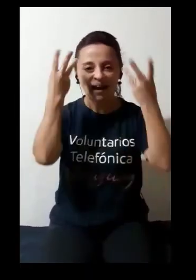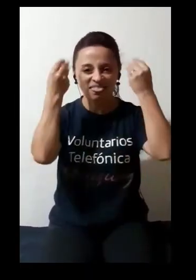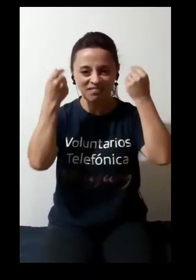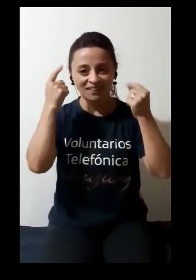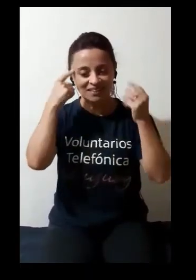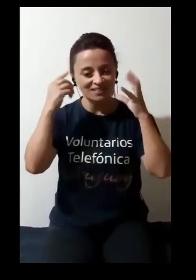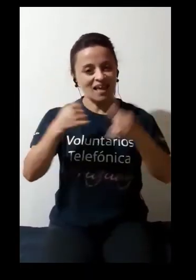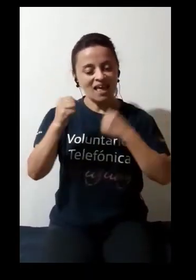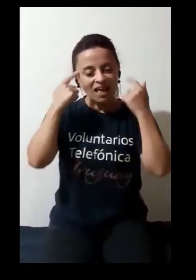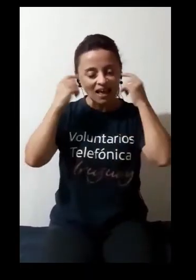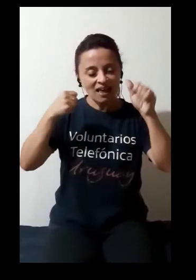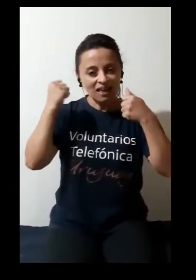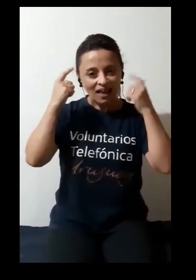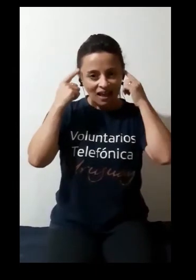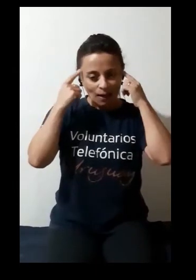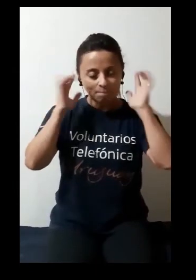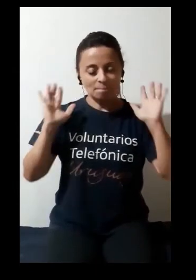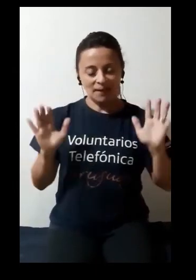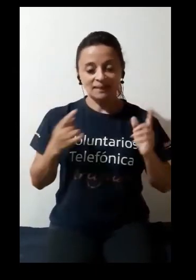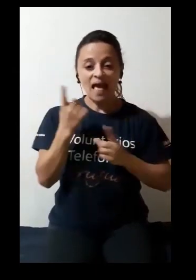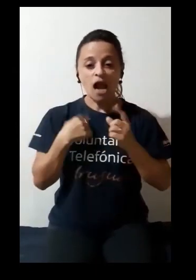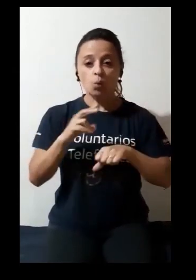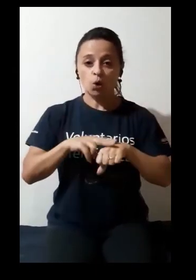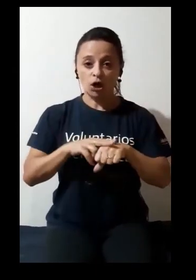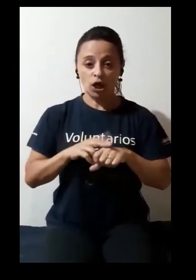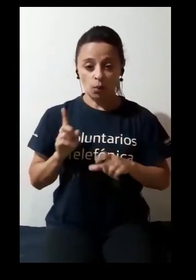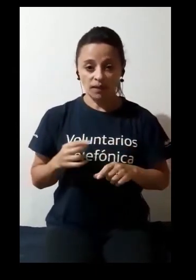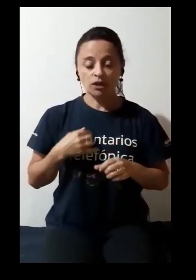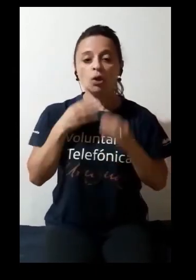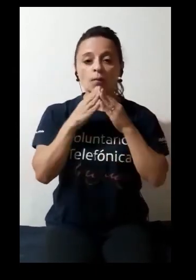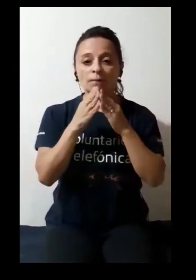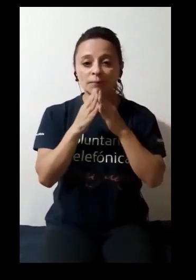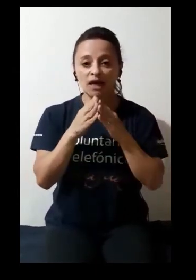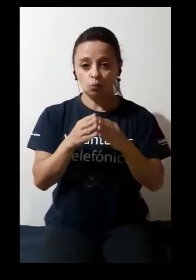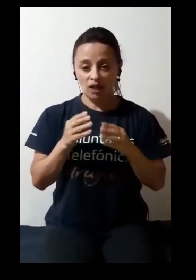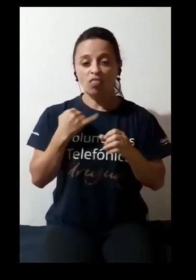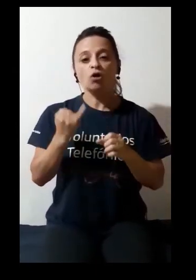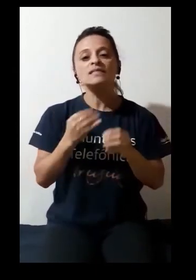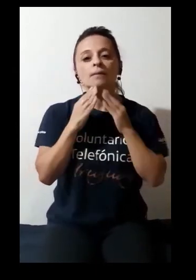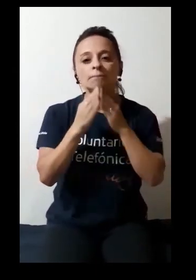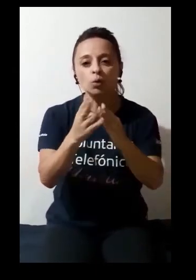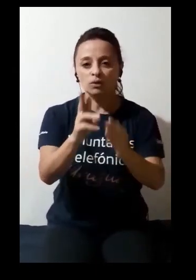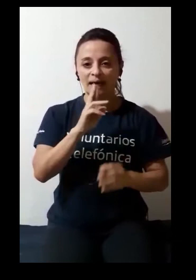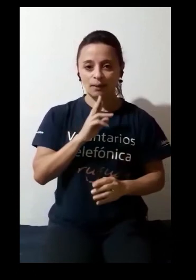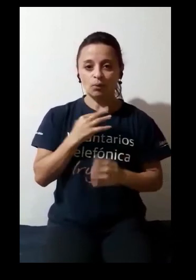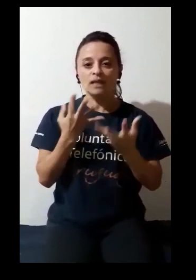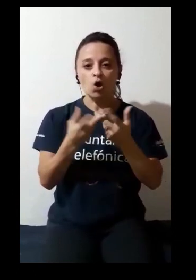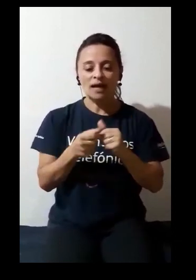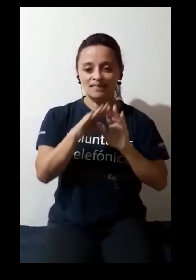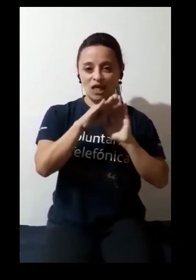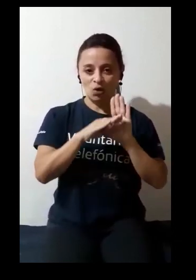les recomiendo algunos. El Preguntados es un juego de preguntas y respuestas organizado por categoría. Diversión